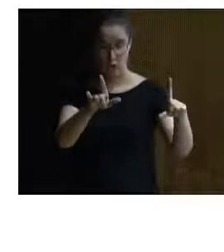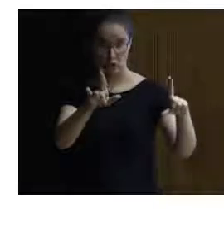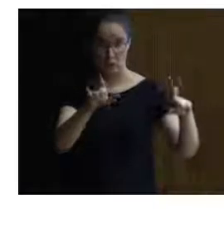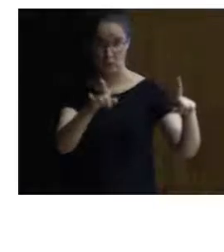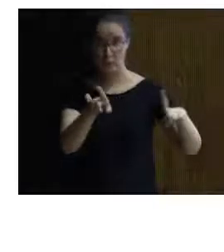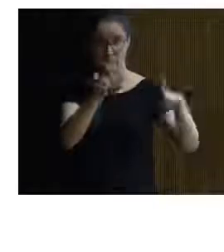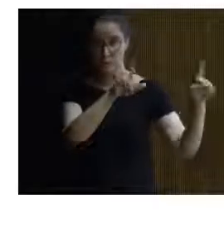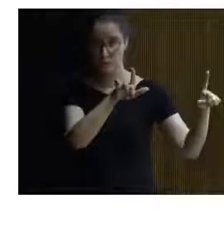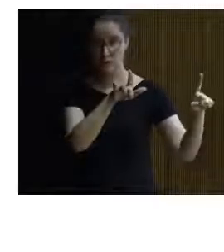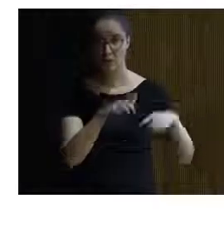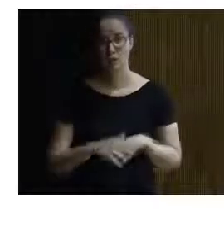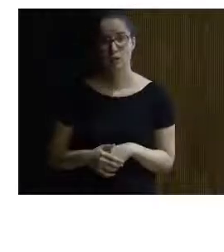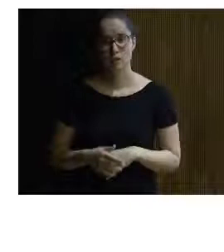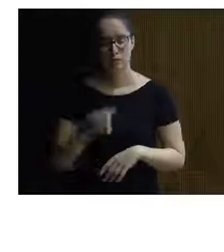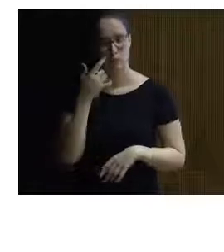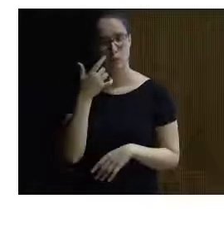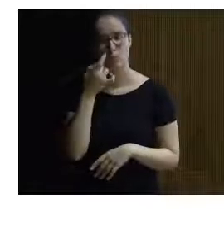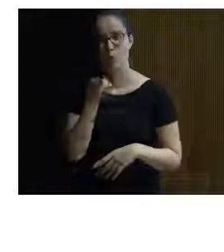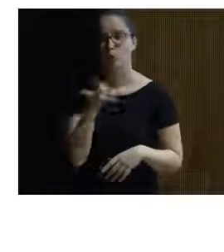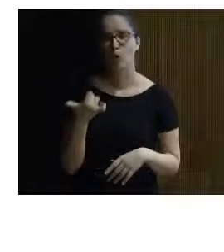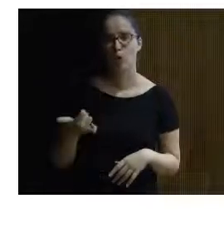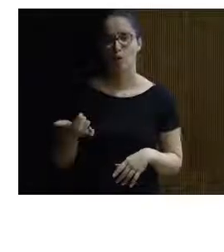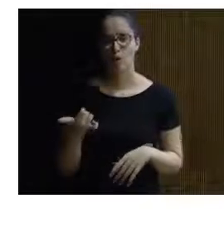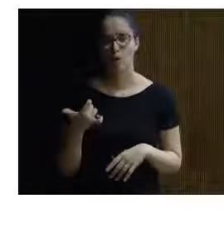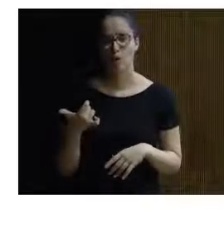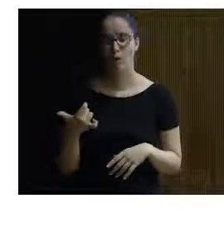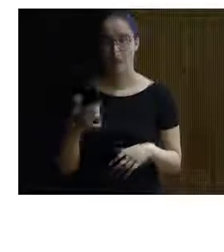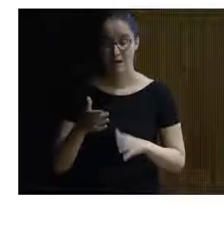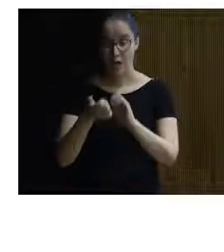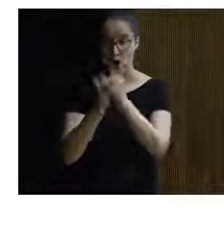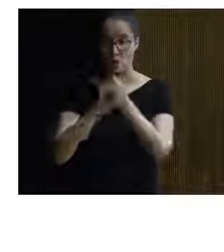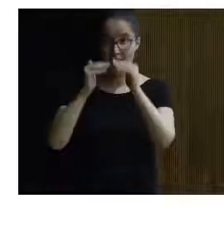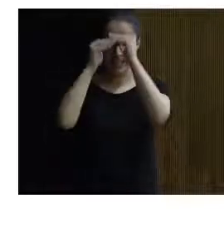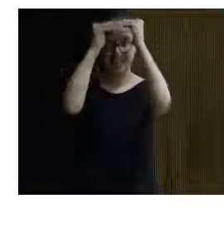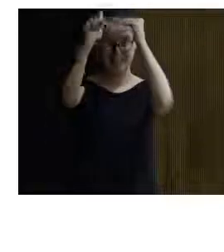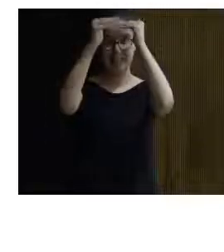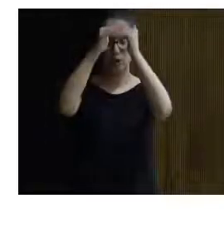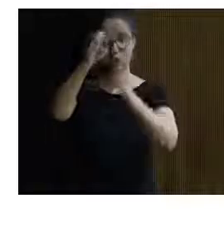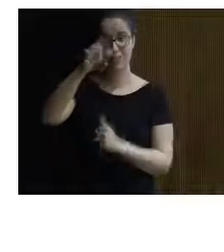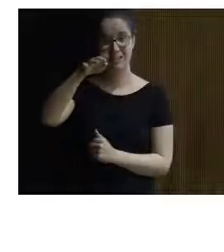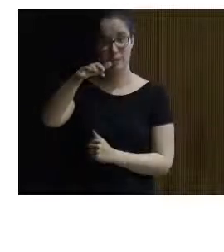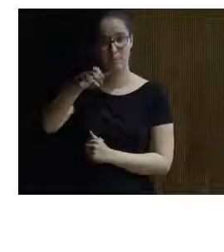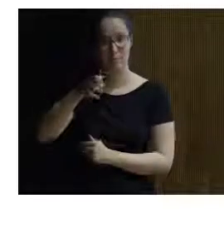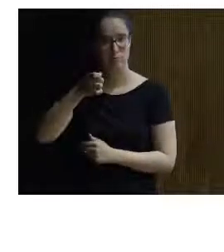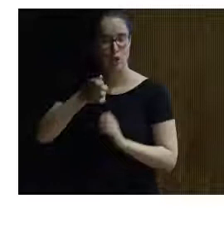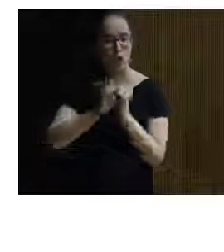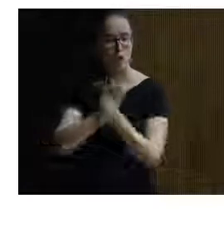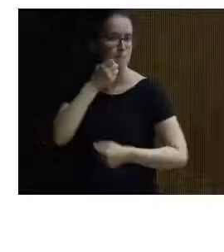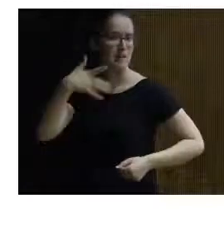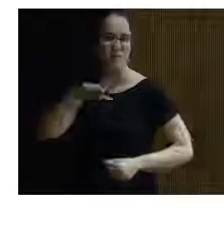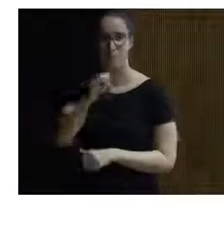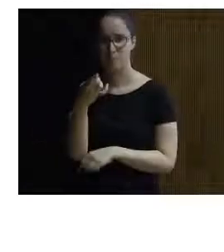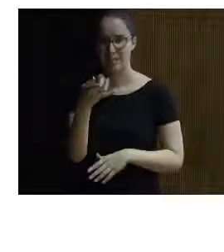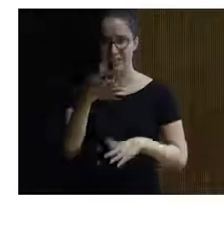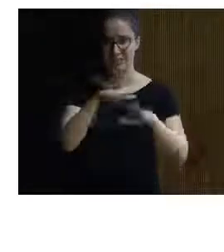que en la que ilustra un poco lo que es la réplica del techo de Altamira una de las réplicas más famosas del